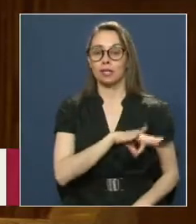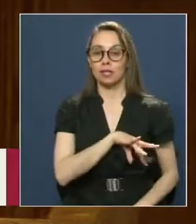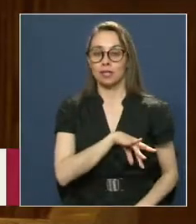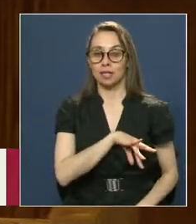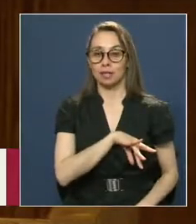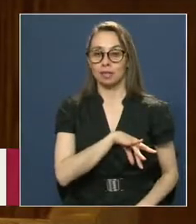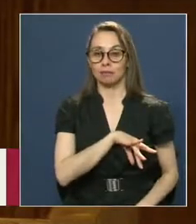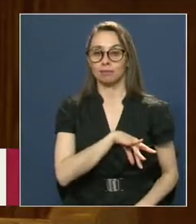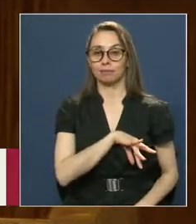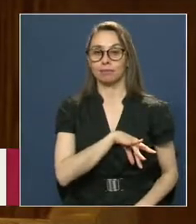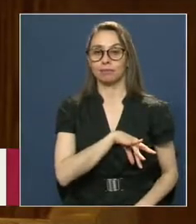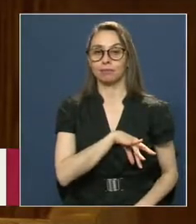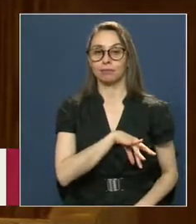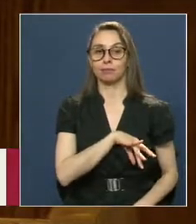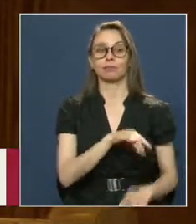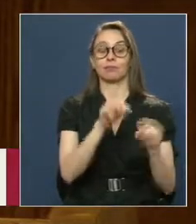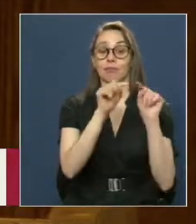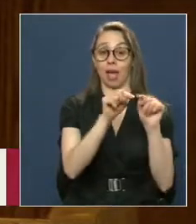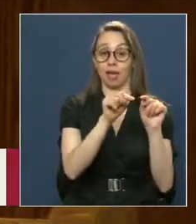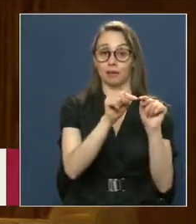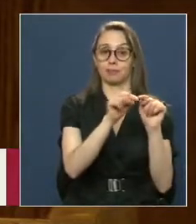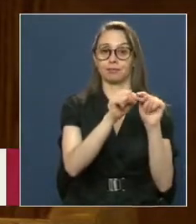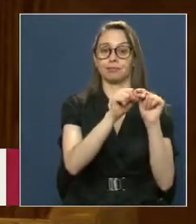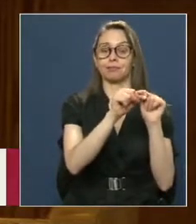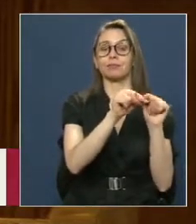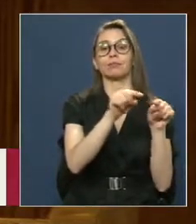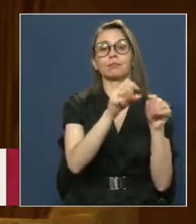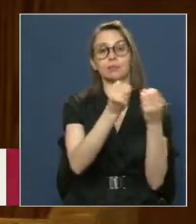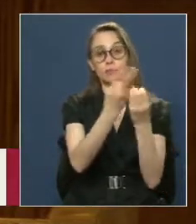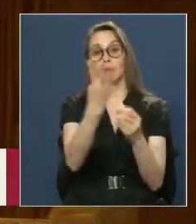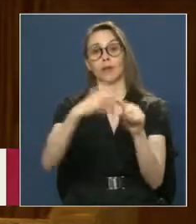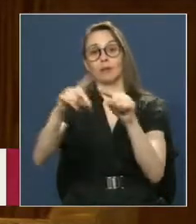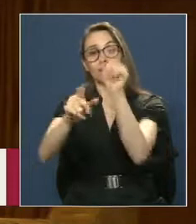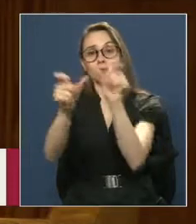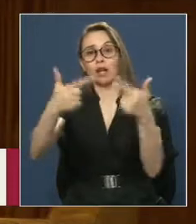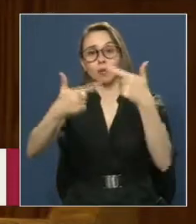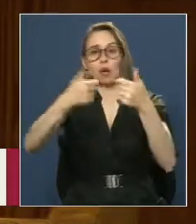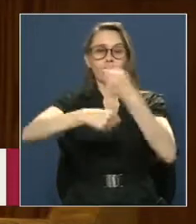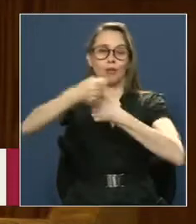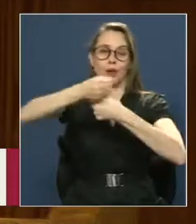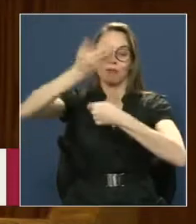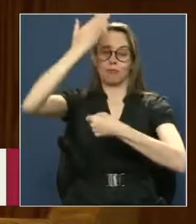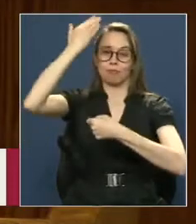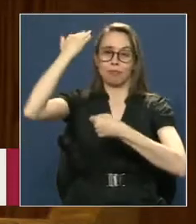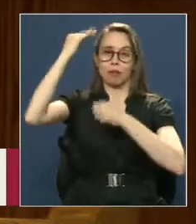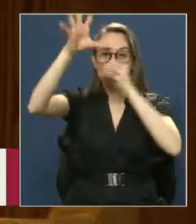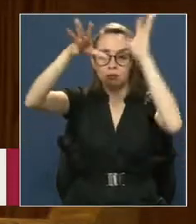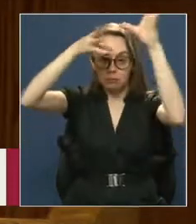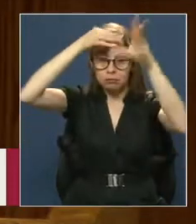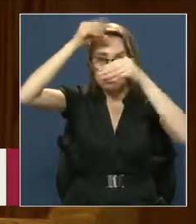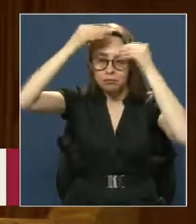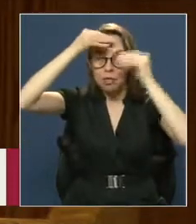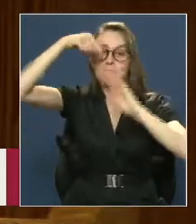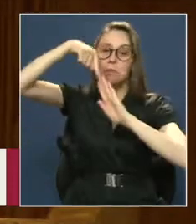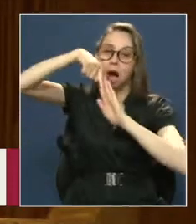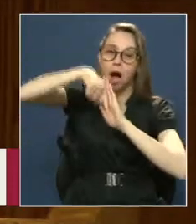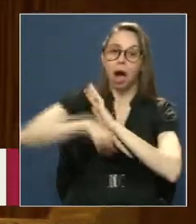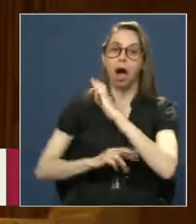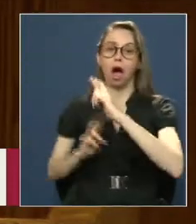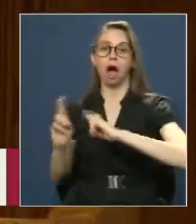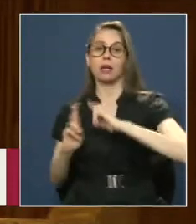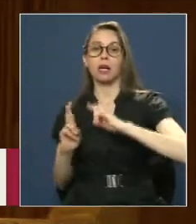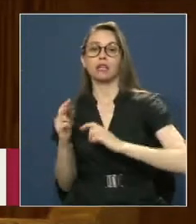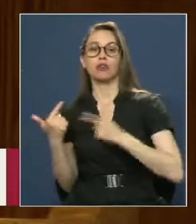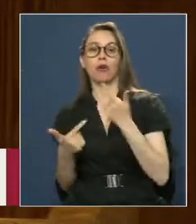Pudiendo ahí, al igual que varios políticos de aquel entonces Profundizar sus relaciones con la